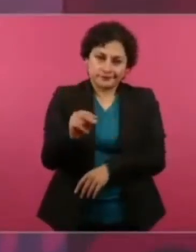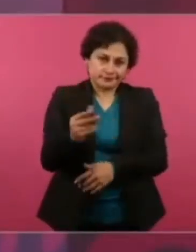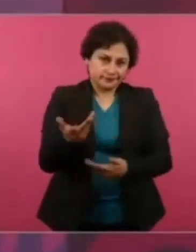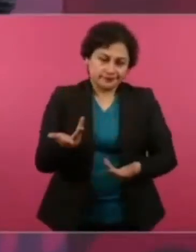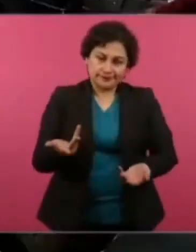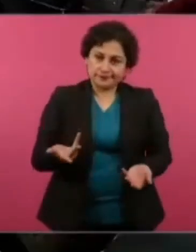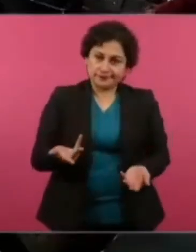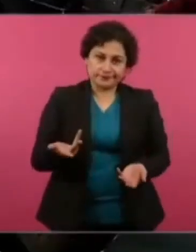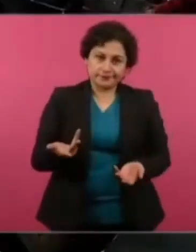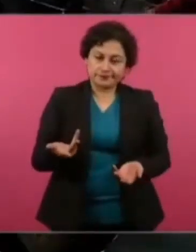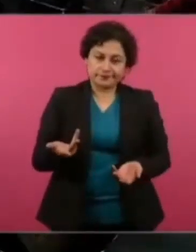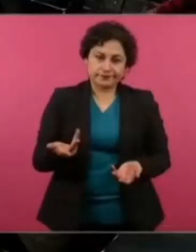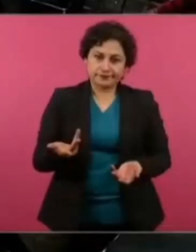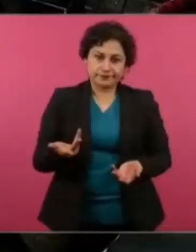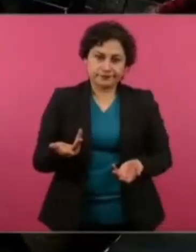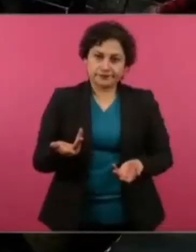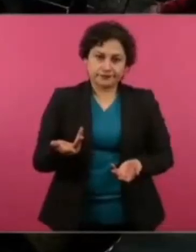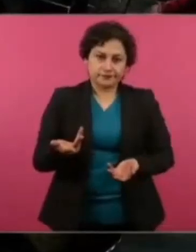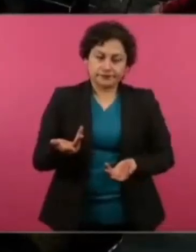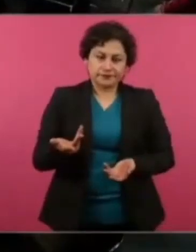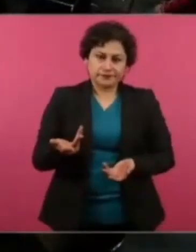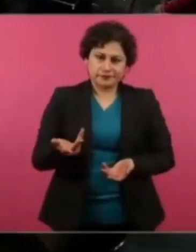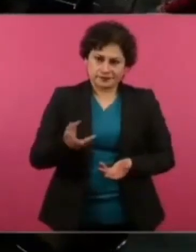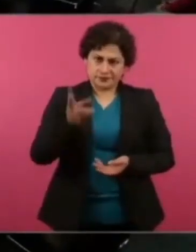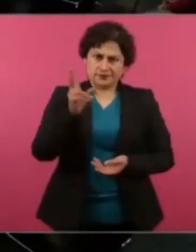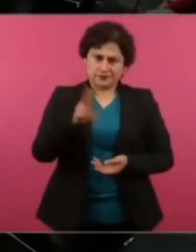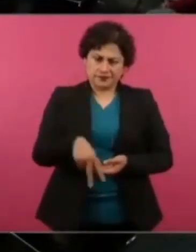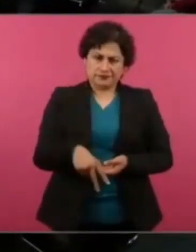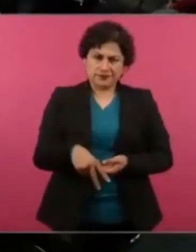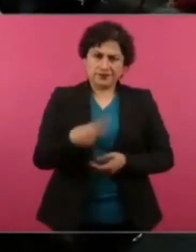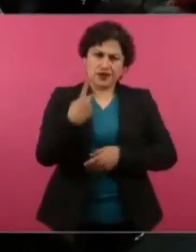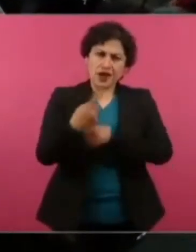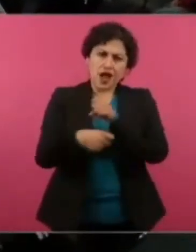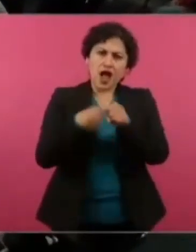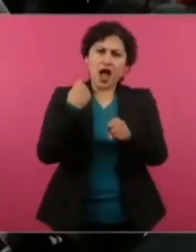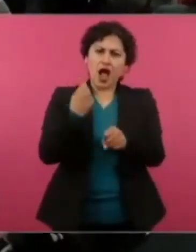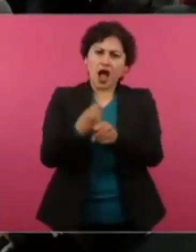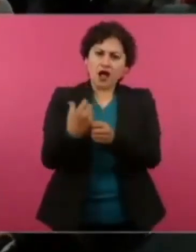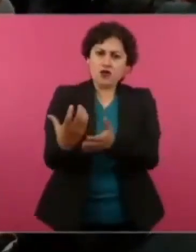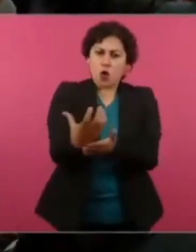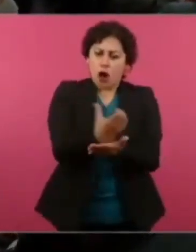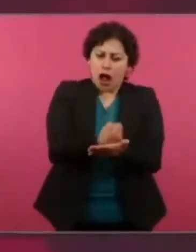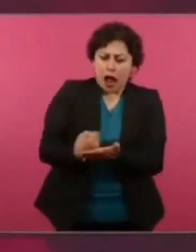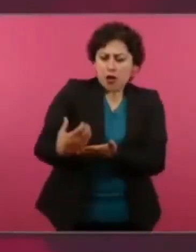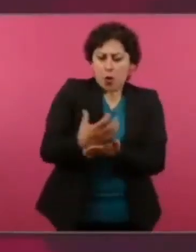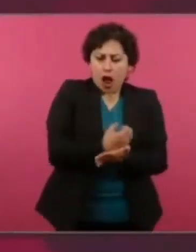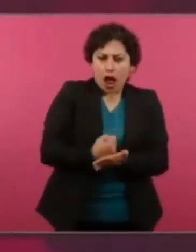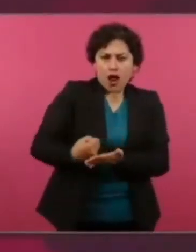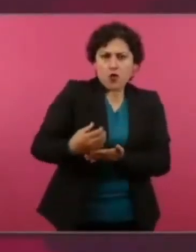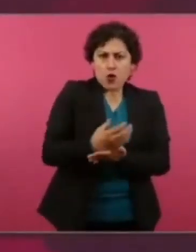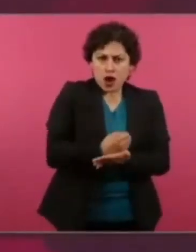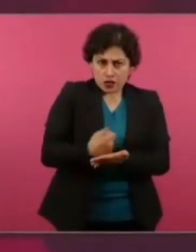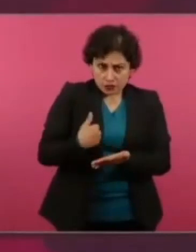Gano miles de millones de pesos al año y no contribuyo.